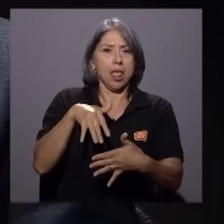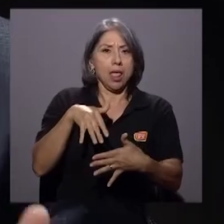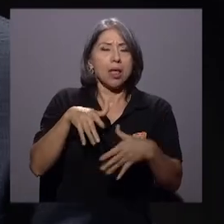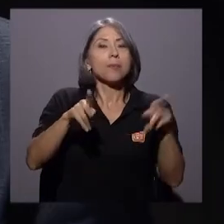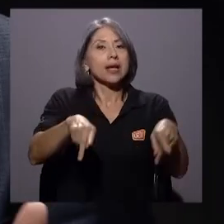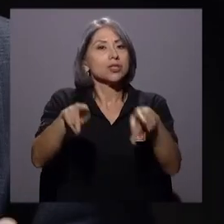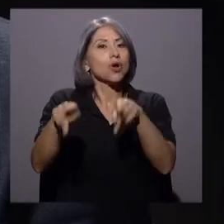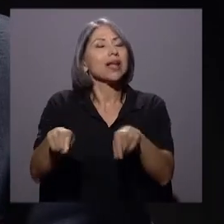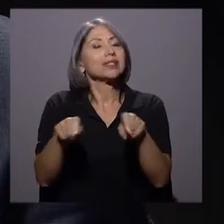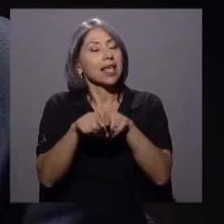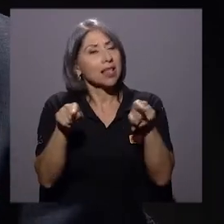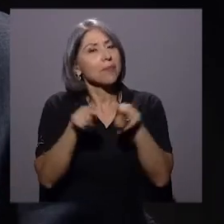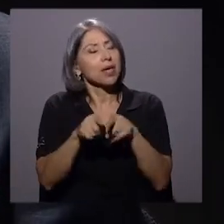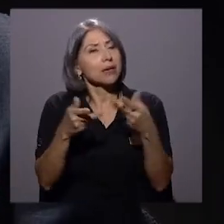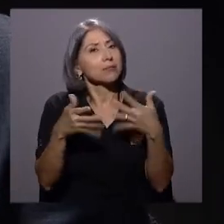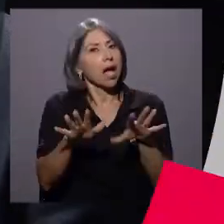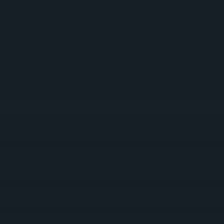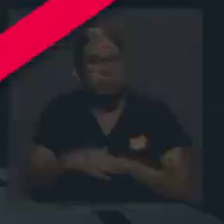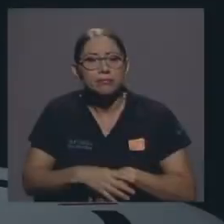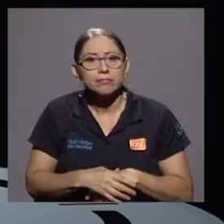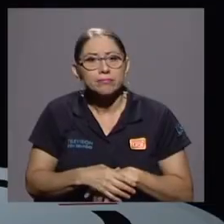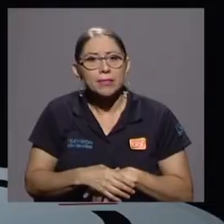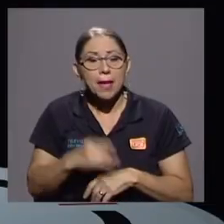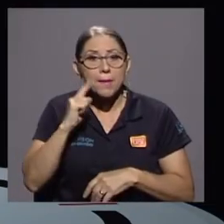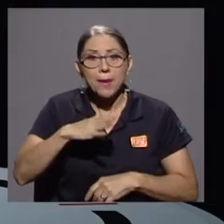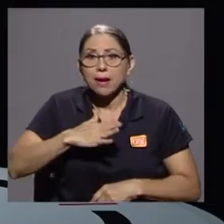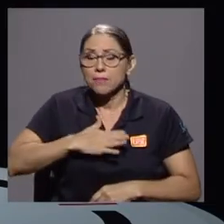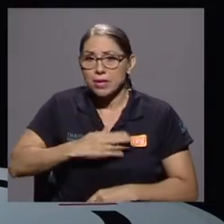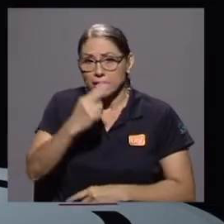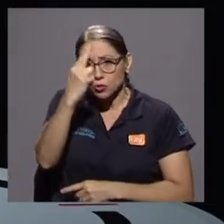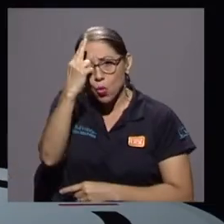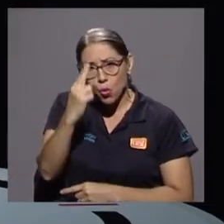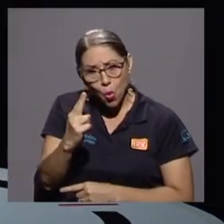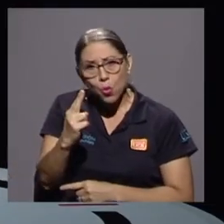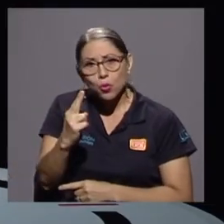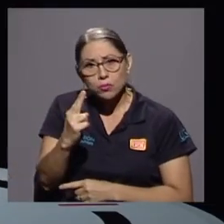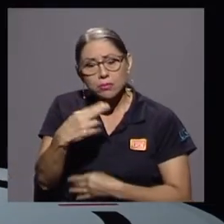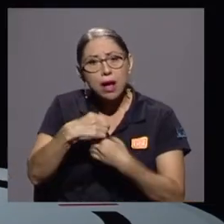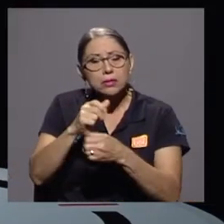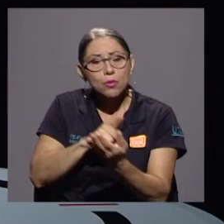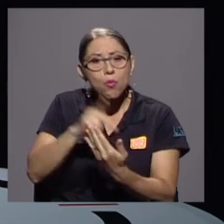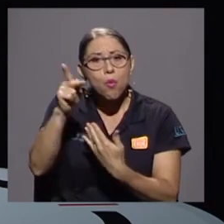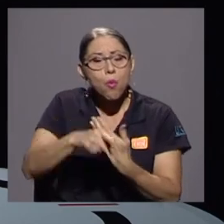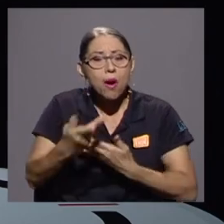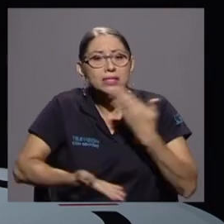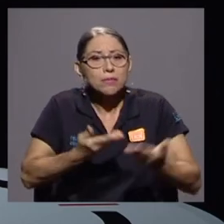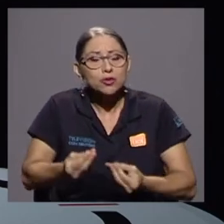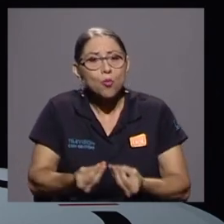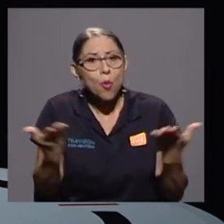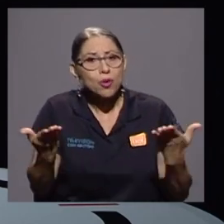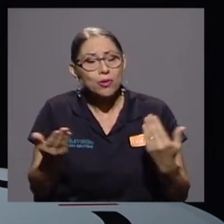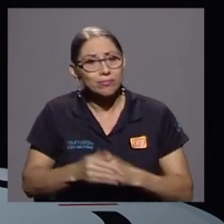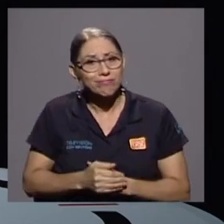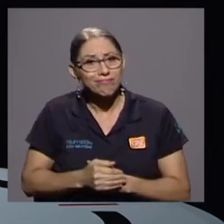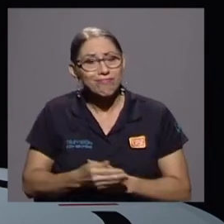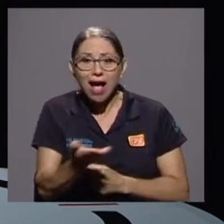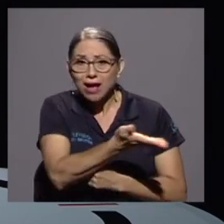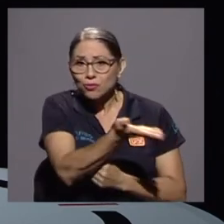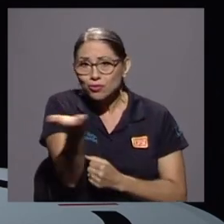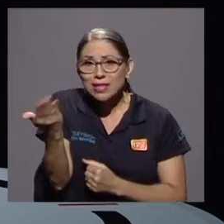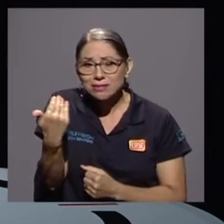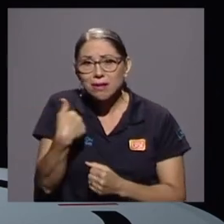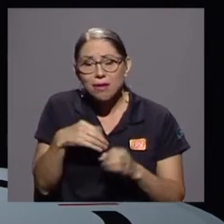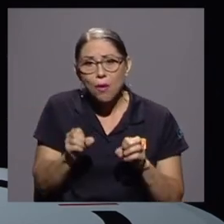adquirido un grado de formación importante. Para mí es un honor hacer un programa de servicio público y es ahí donde ustedes tienen la